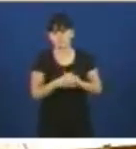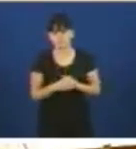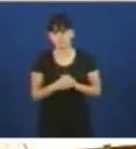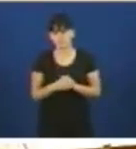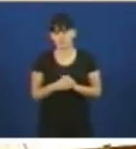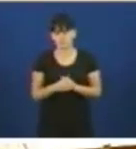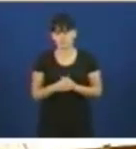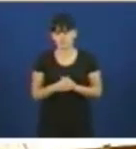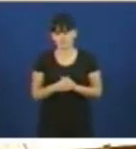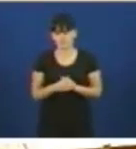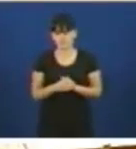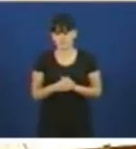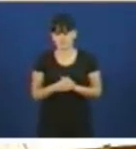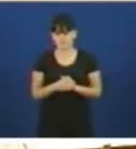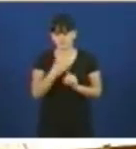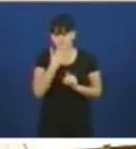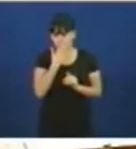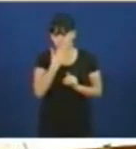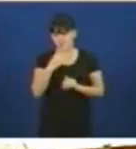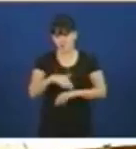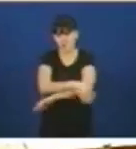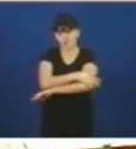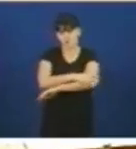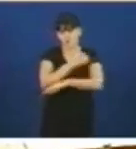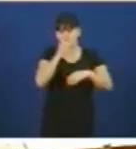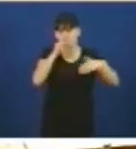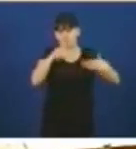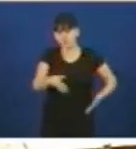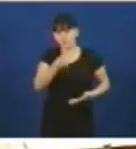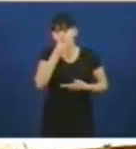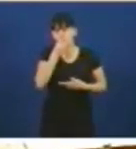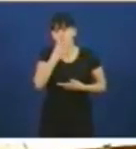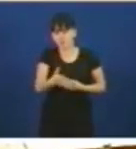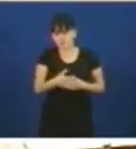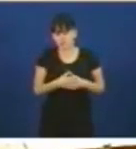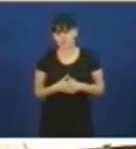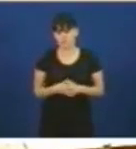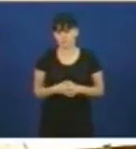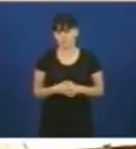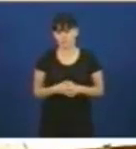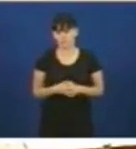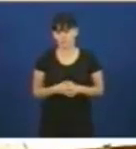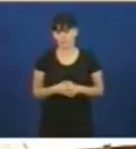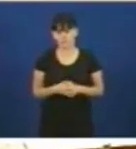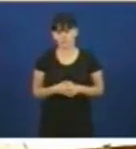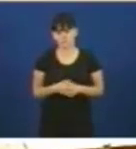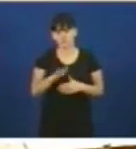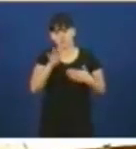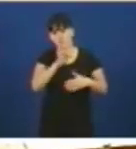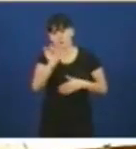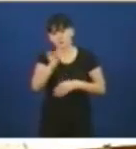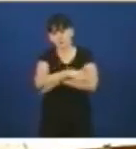malos o governo actual da xunta é moi bon e o governo dos taos que agora non recibe non nos foi caso